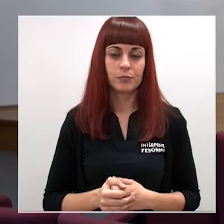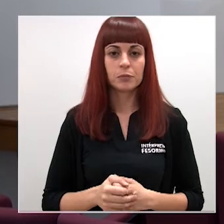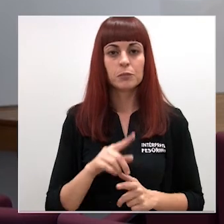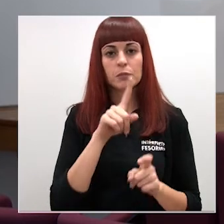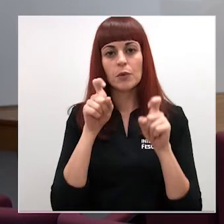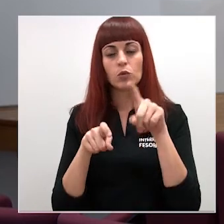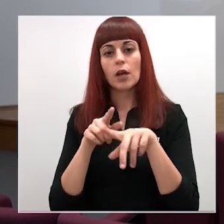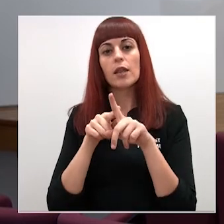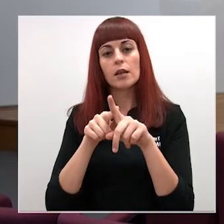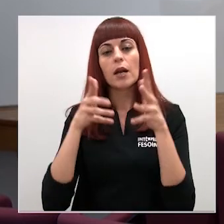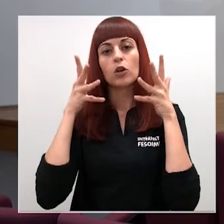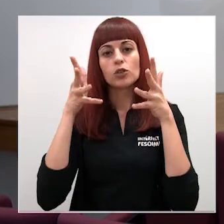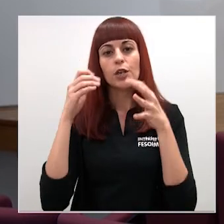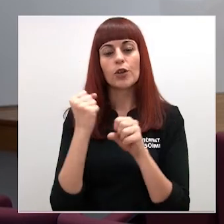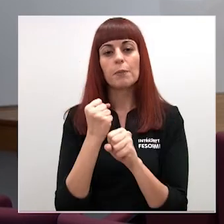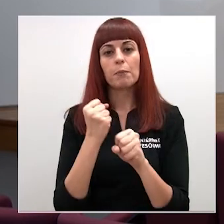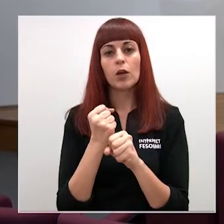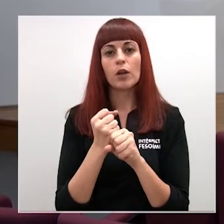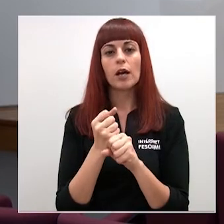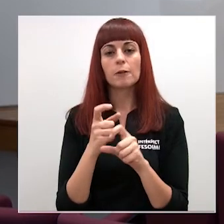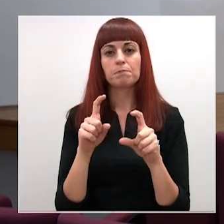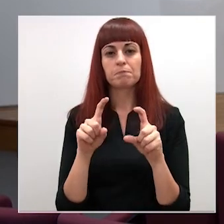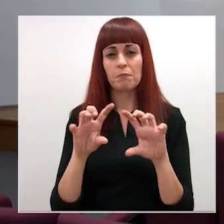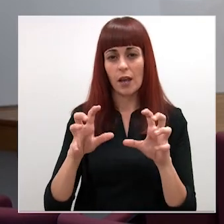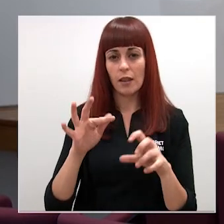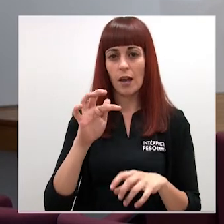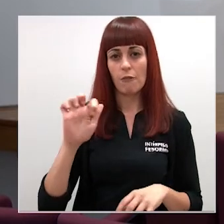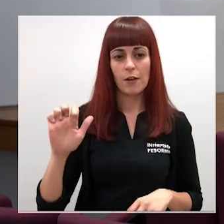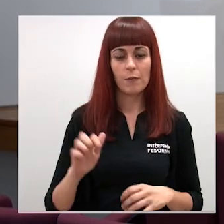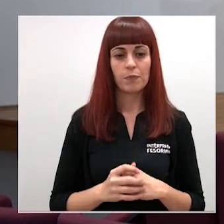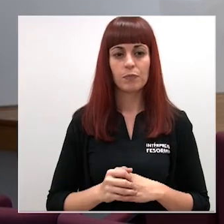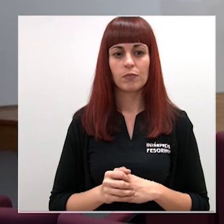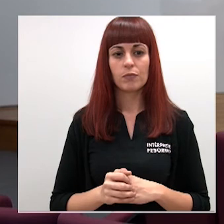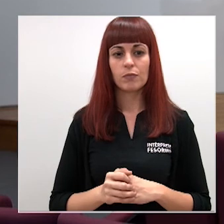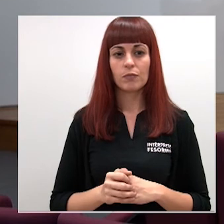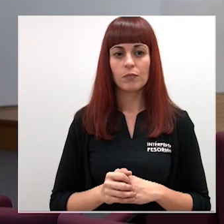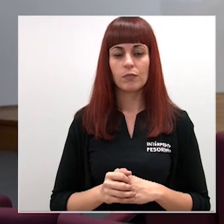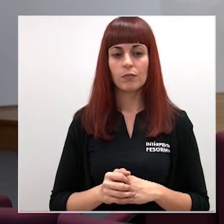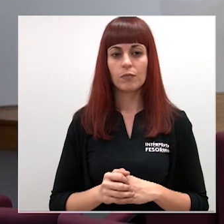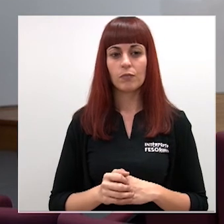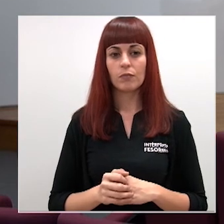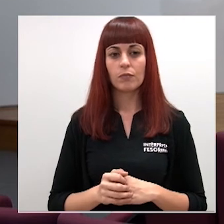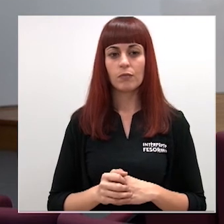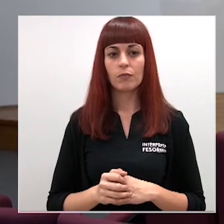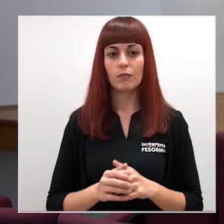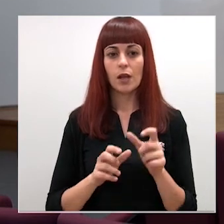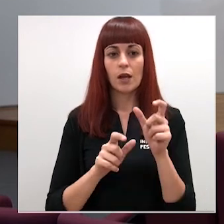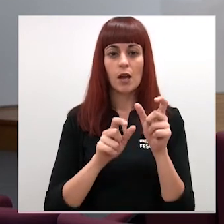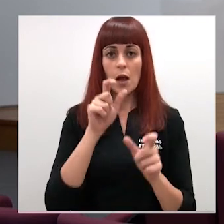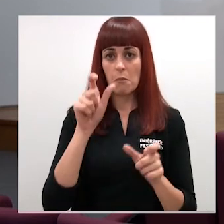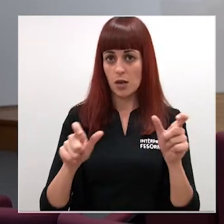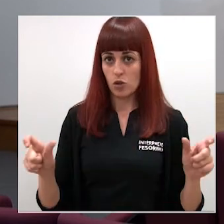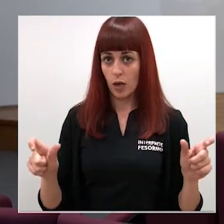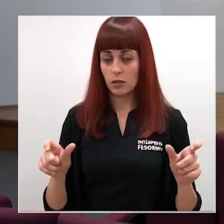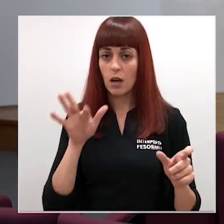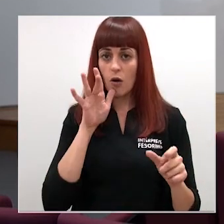es para el consejero de empleo de la agencia EFE ¿cuánto se estima que la región recuperará los niveles de empleo alcanzados antes de la